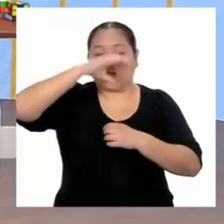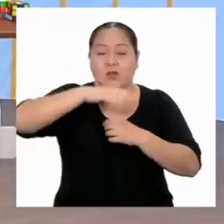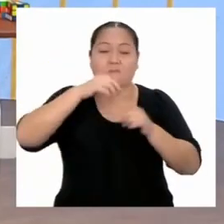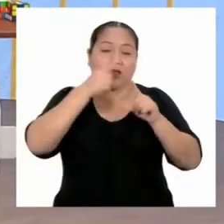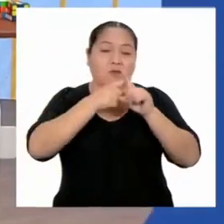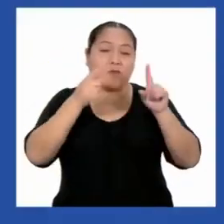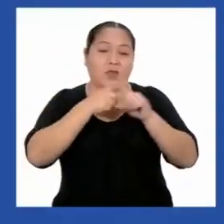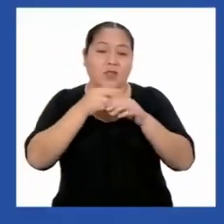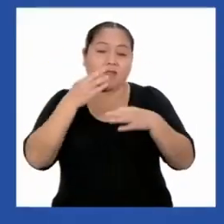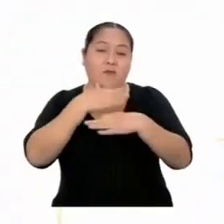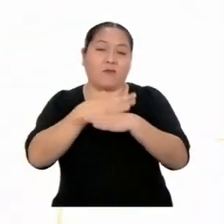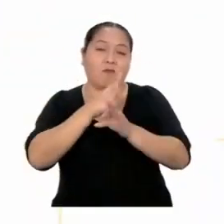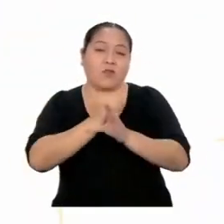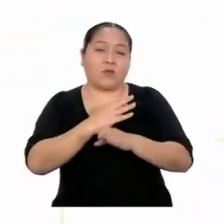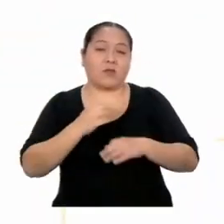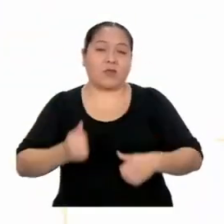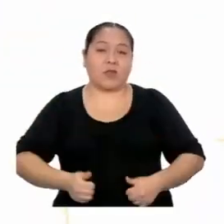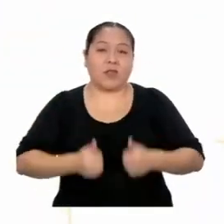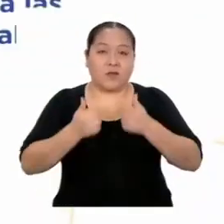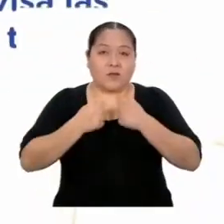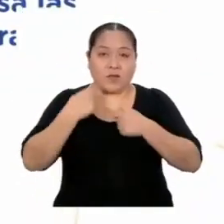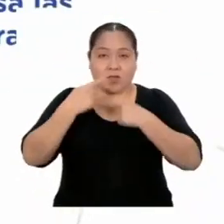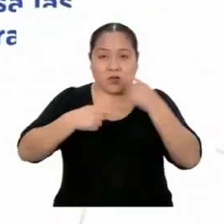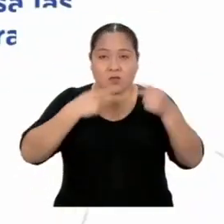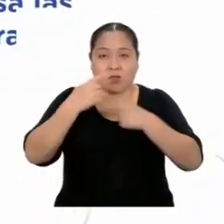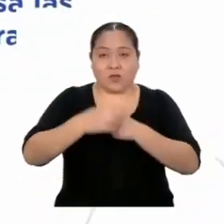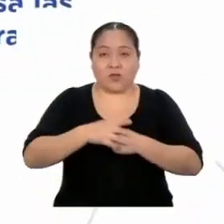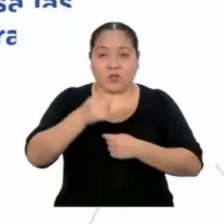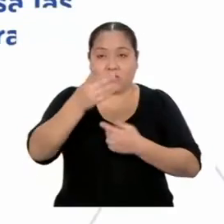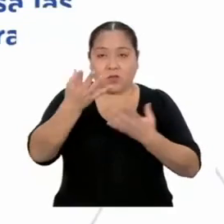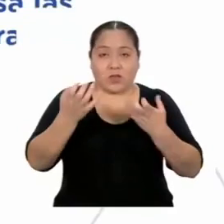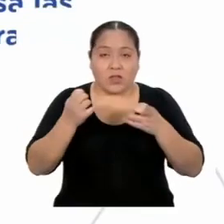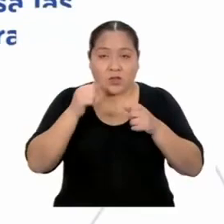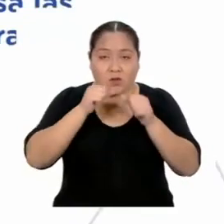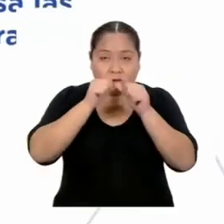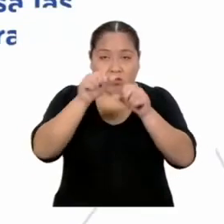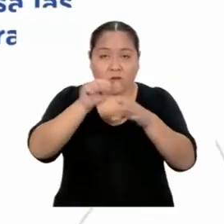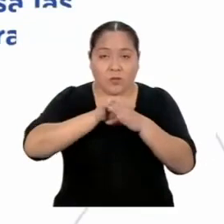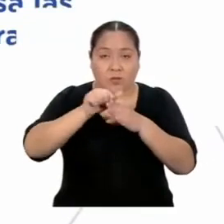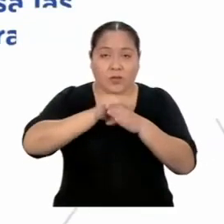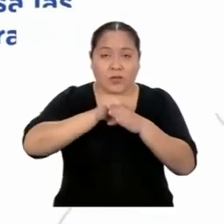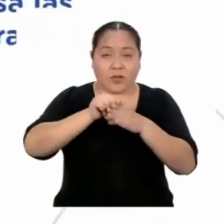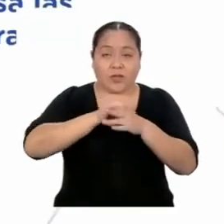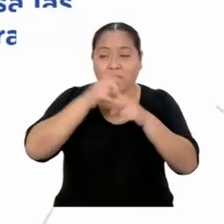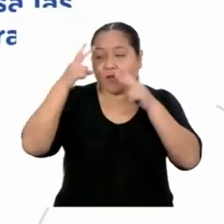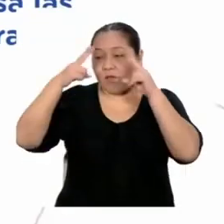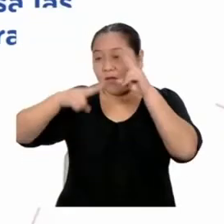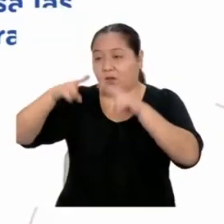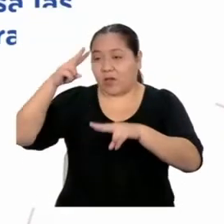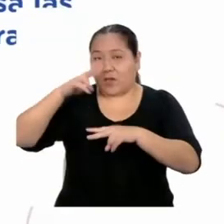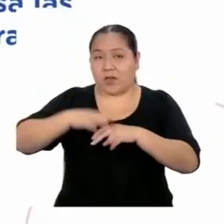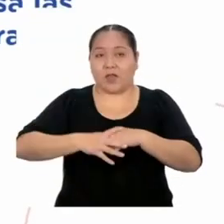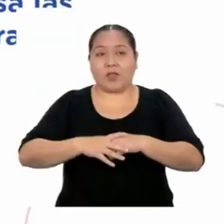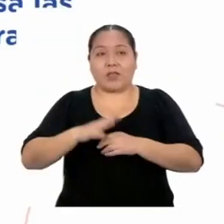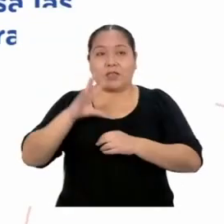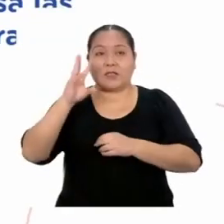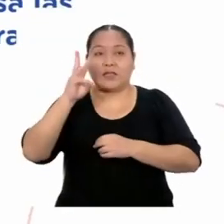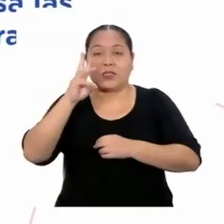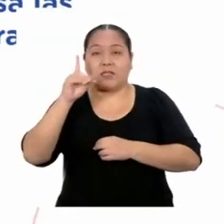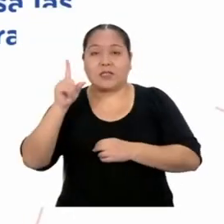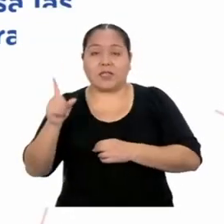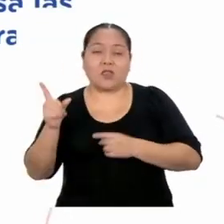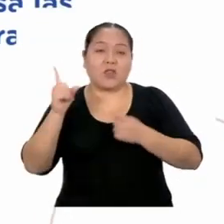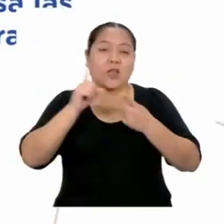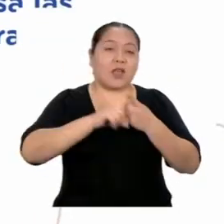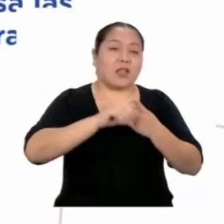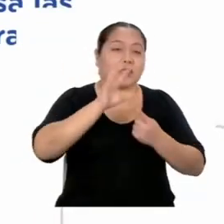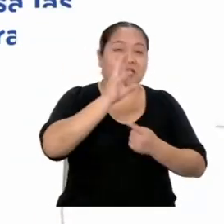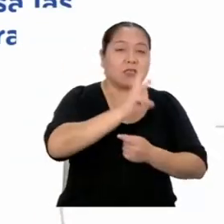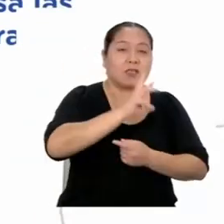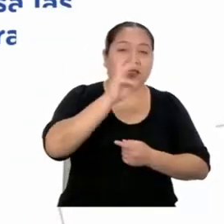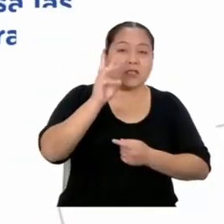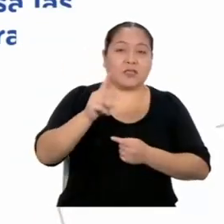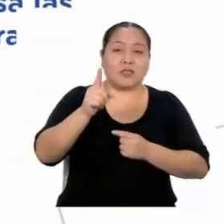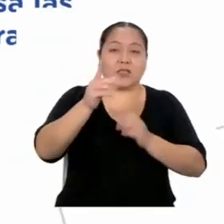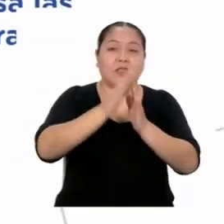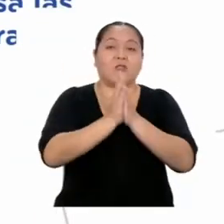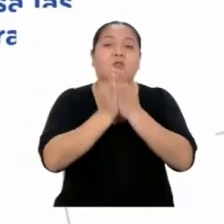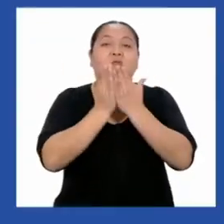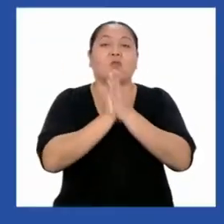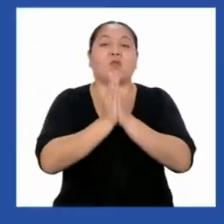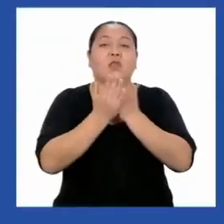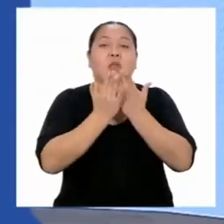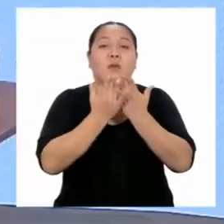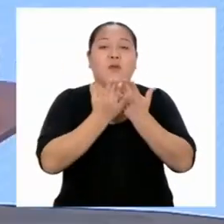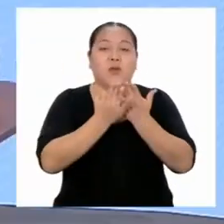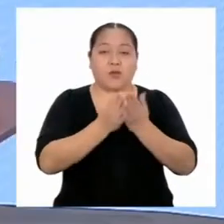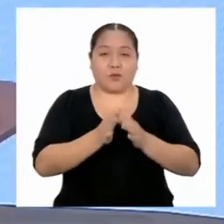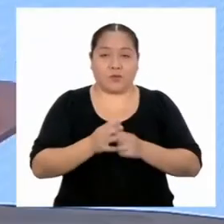de la vida cotidiana. Si quieres seguir practicando, revisa las páginas de la 61 a la 66 de tu cuaderno de